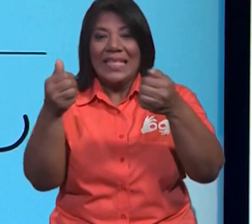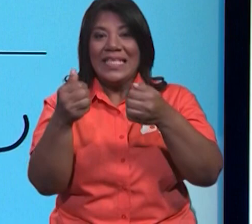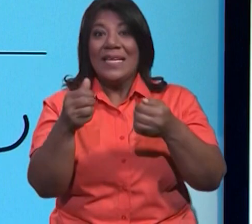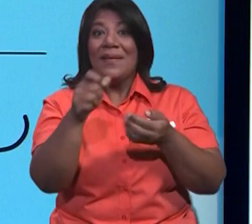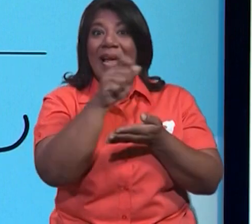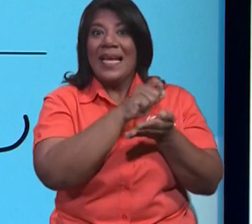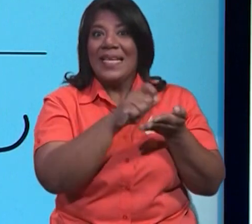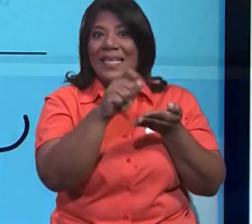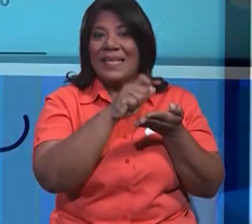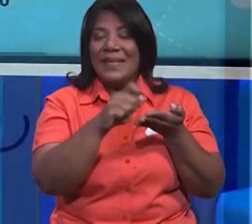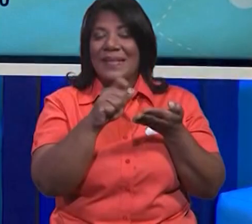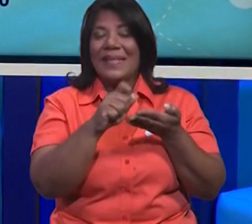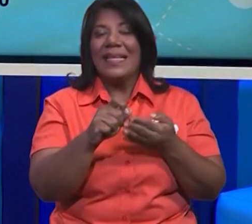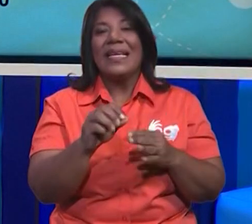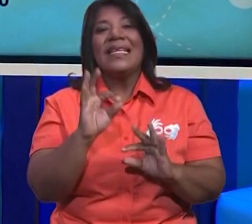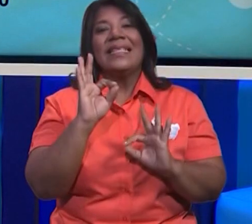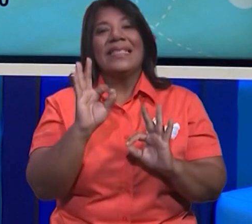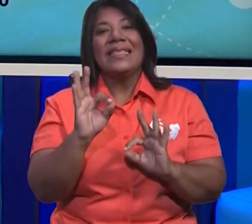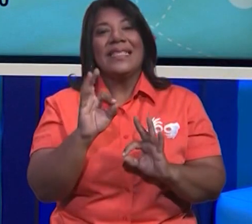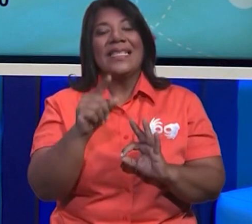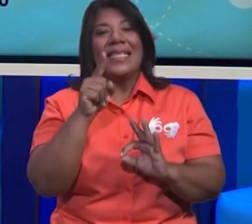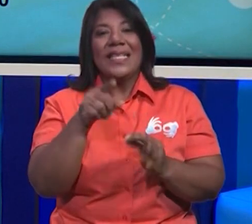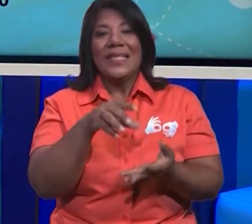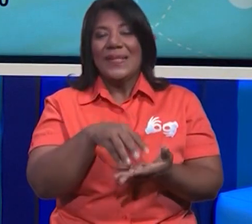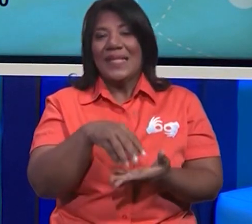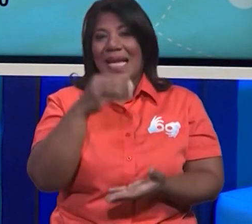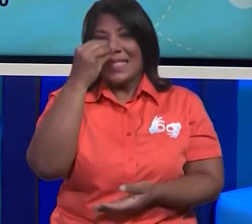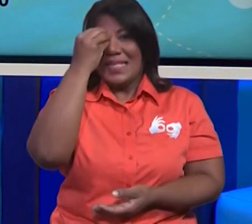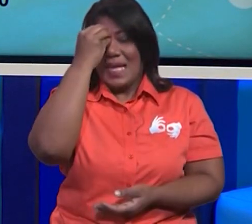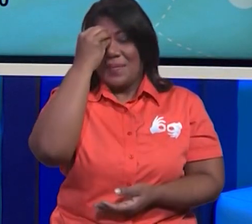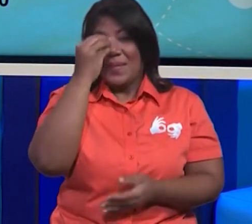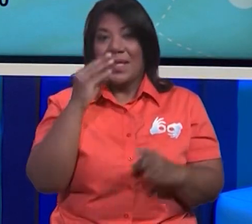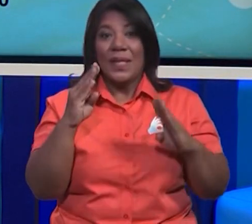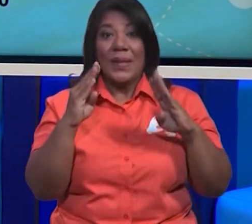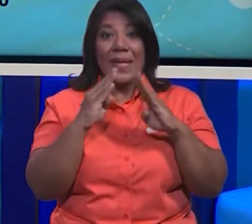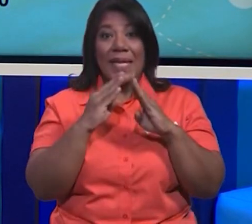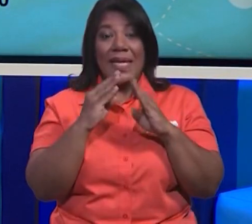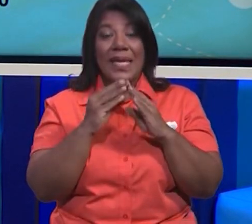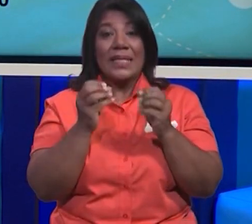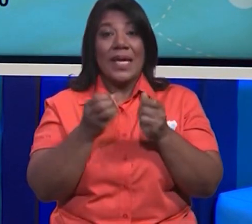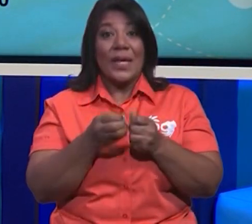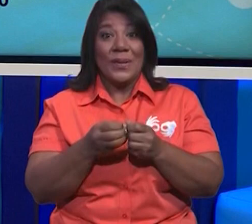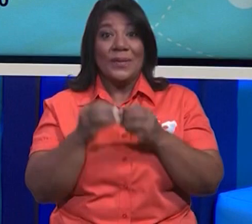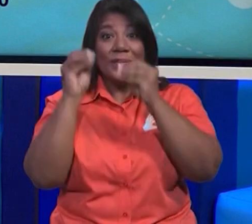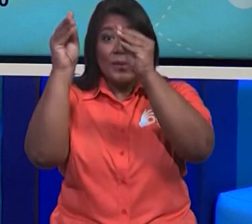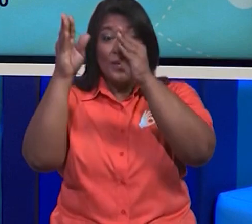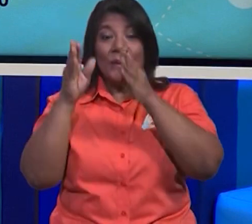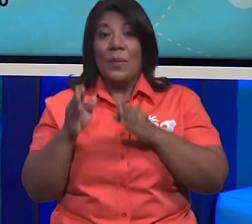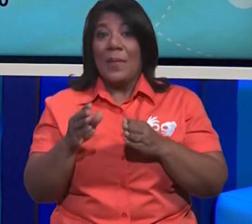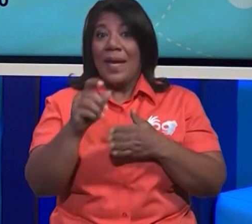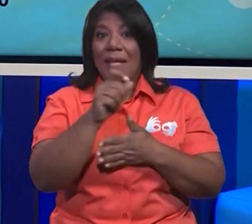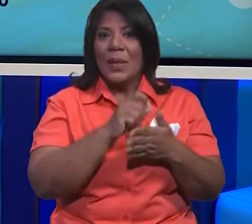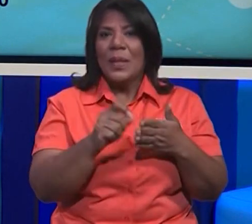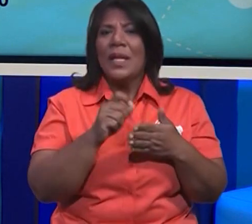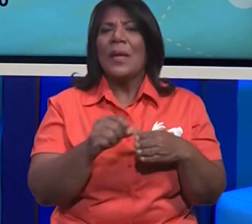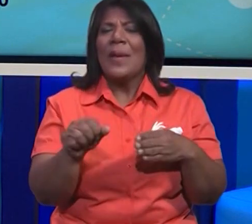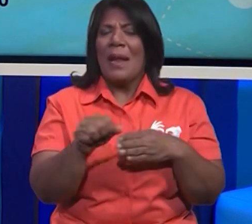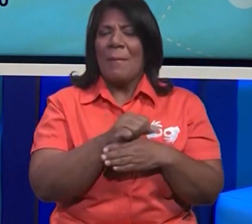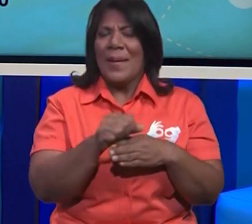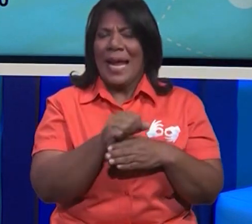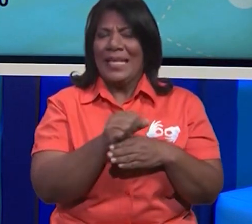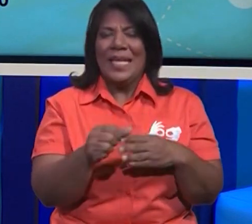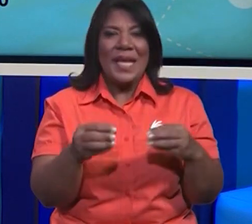escritura de los nombres, de los números que estás aprendiendo. Y en casa con tu maestro también vas a reforzar los mismos.